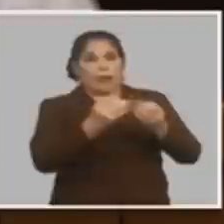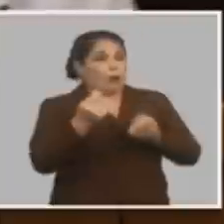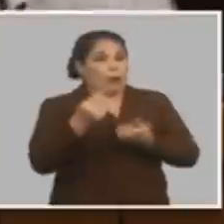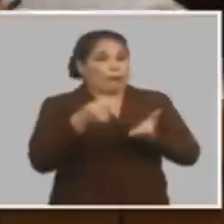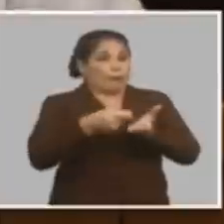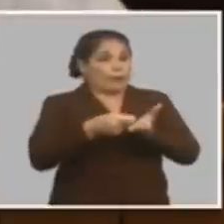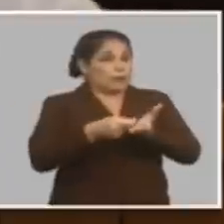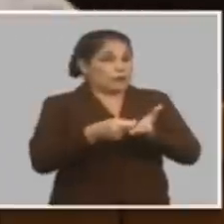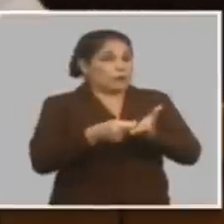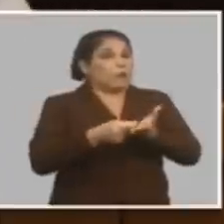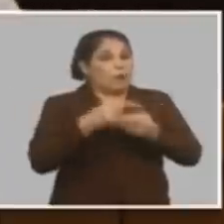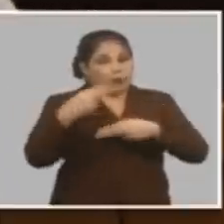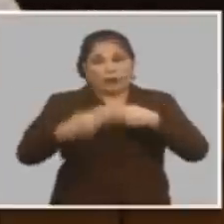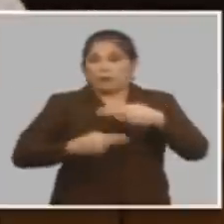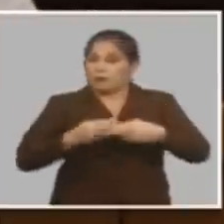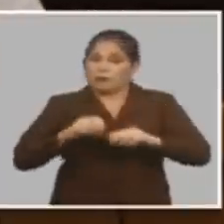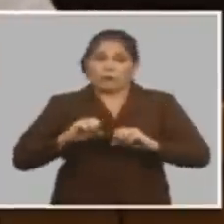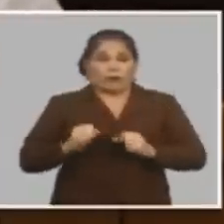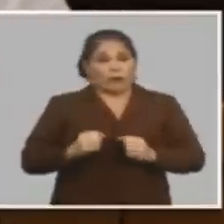precio pero eso hay que hacerlo